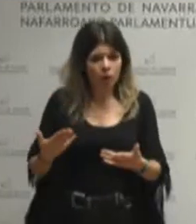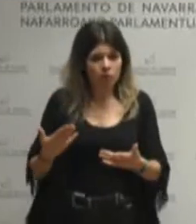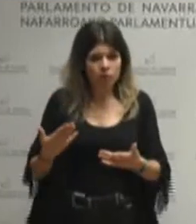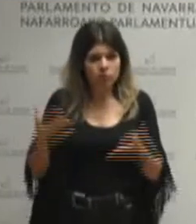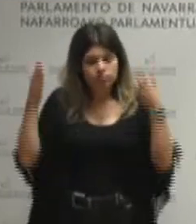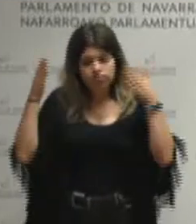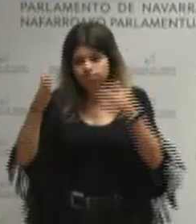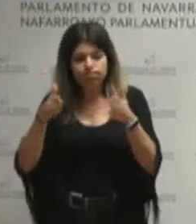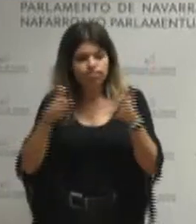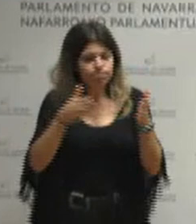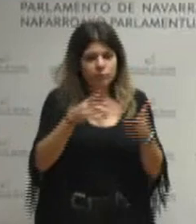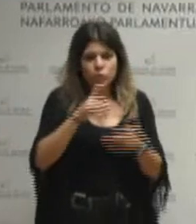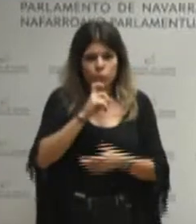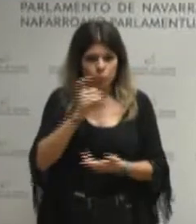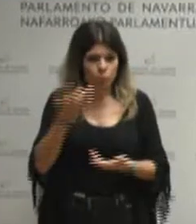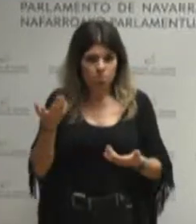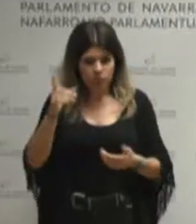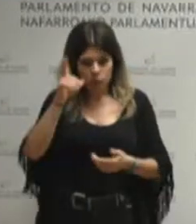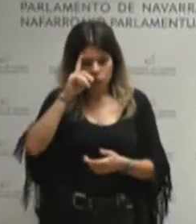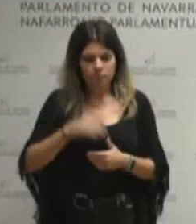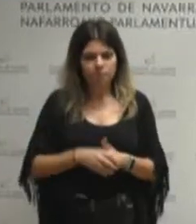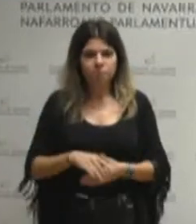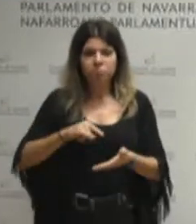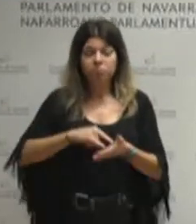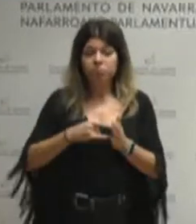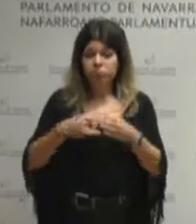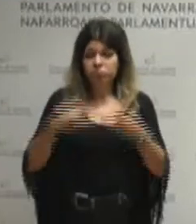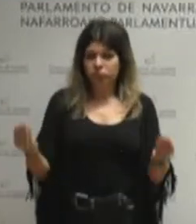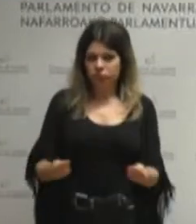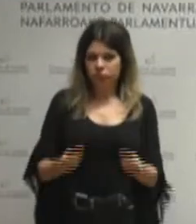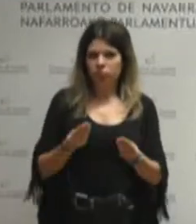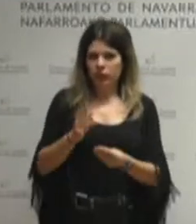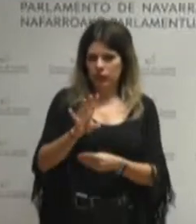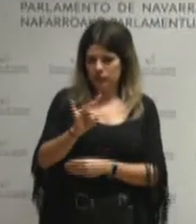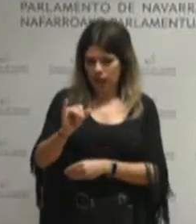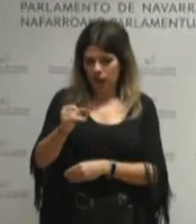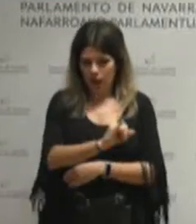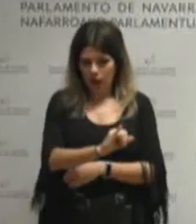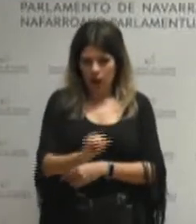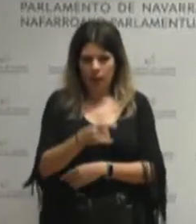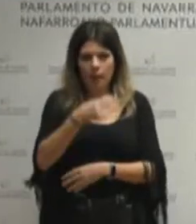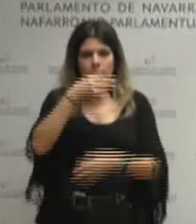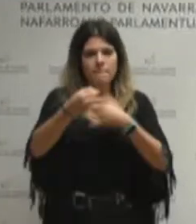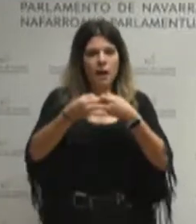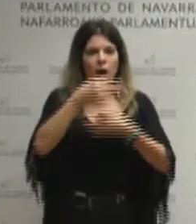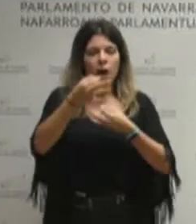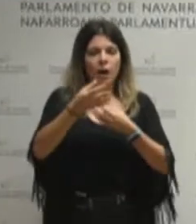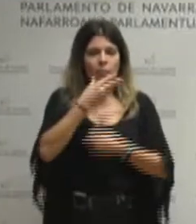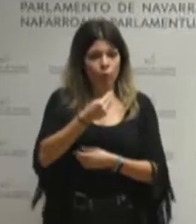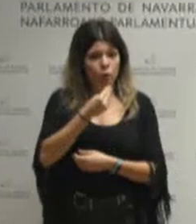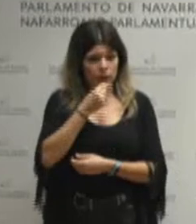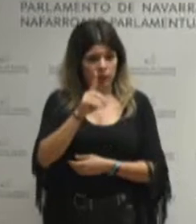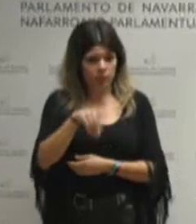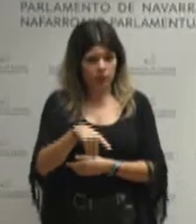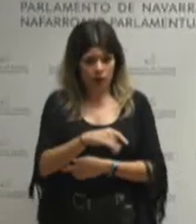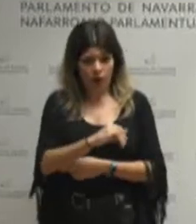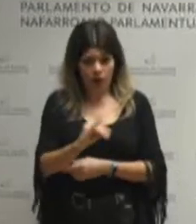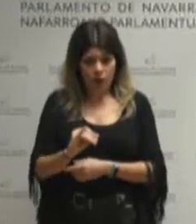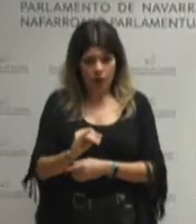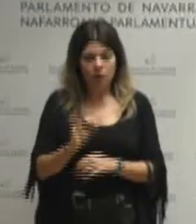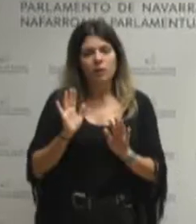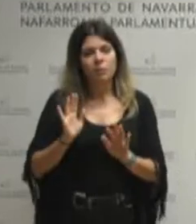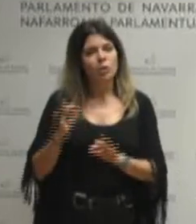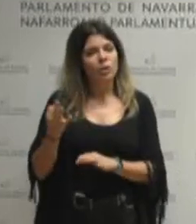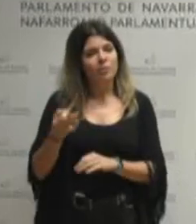sabemos es en qué dirección planes de mejora los hay palabras bonitas también pero creo que es